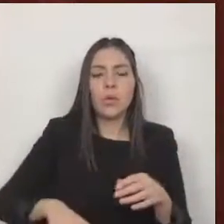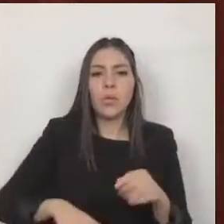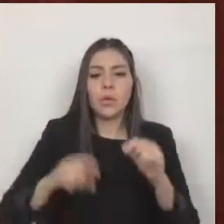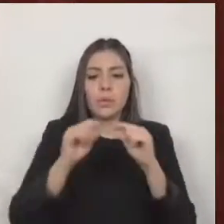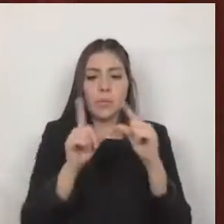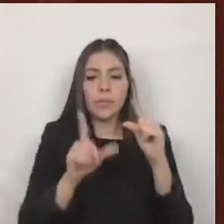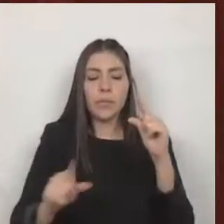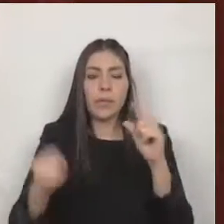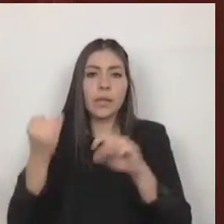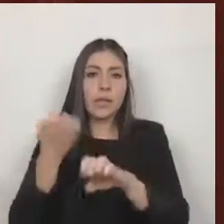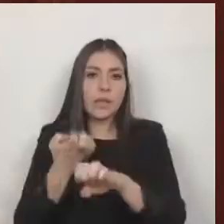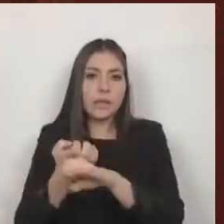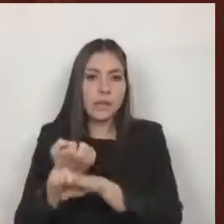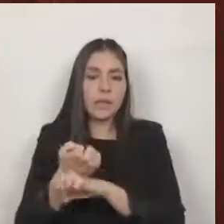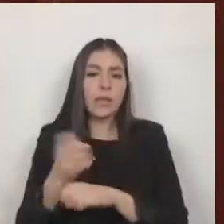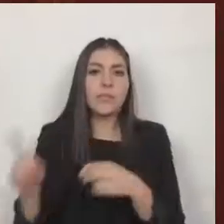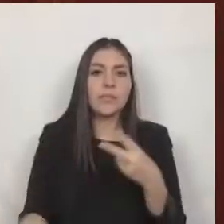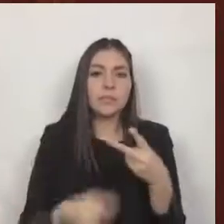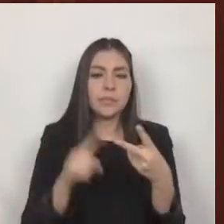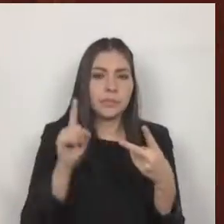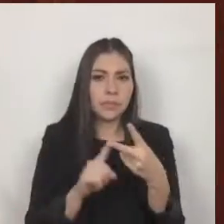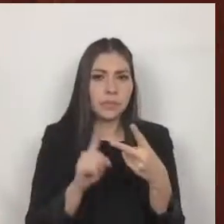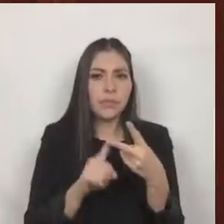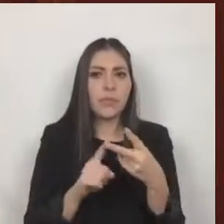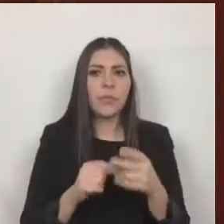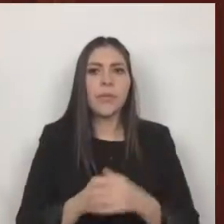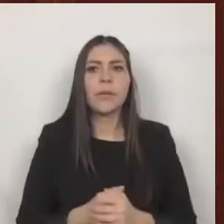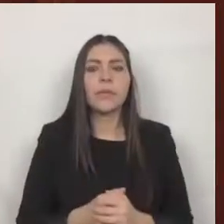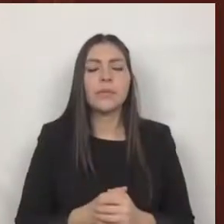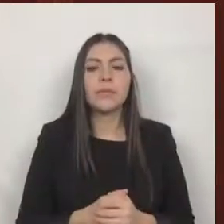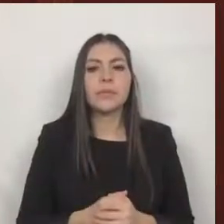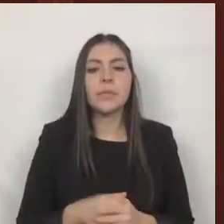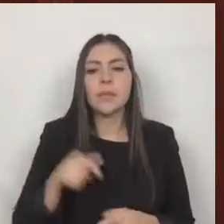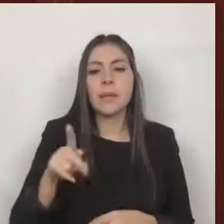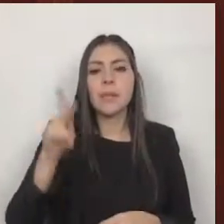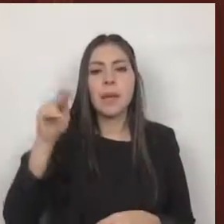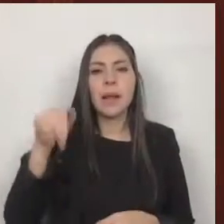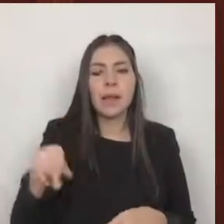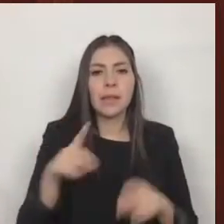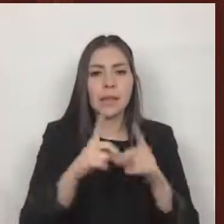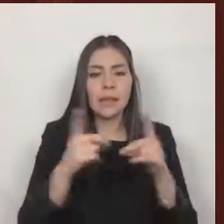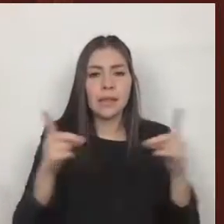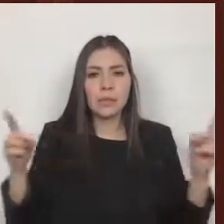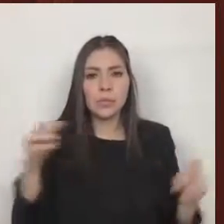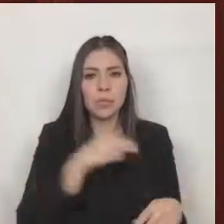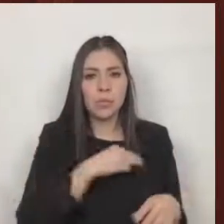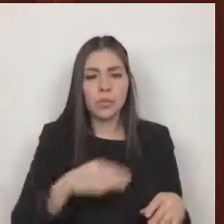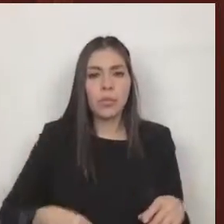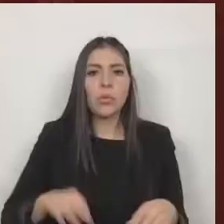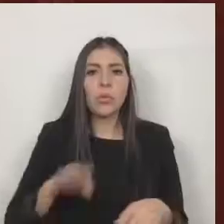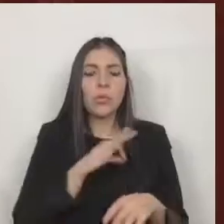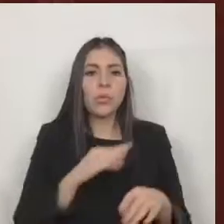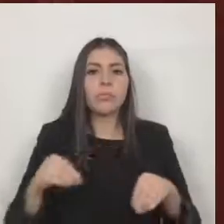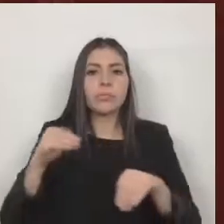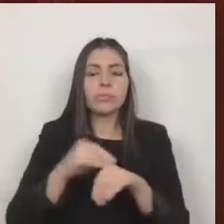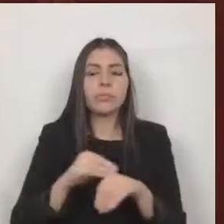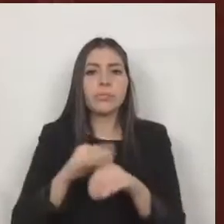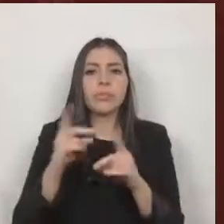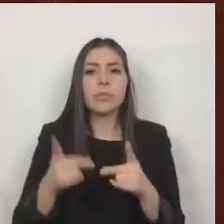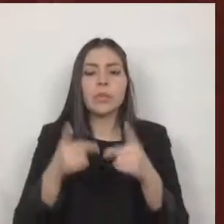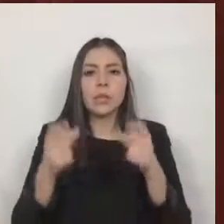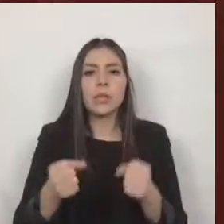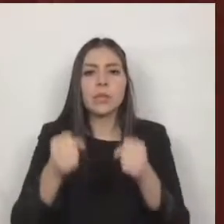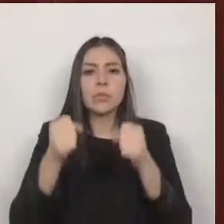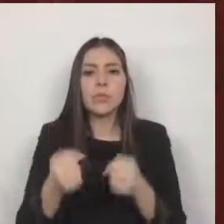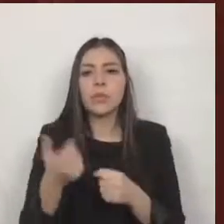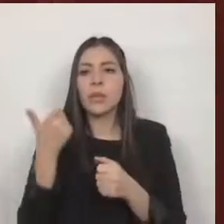dos permitir la ejecución del plan de desarrollo municipal garantizando la eficiente administración de los recursos